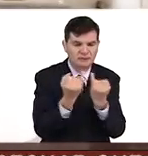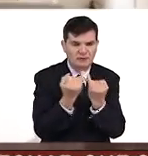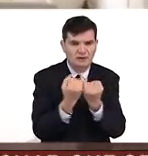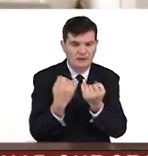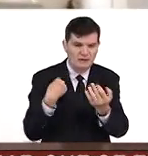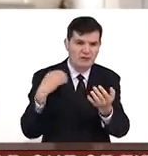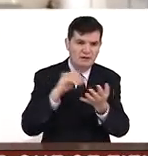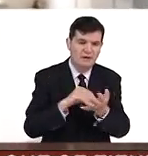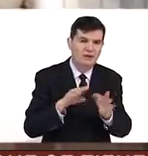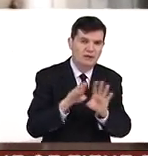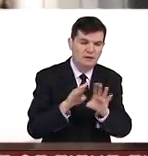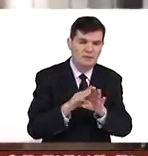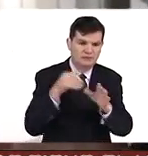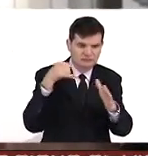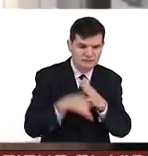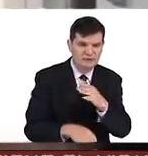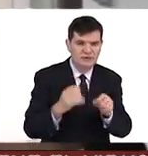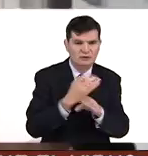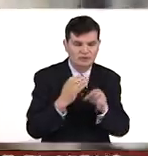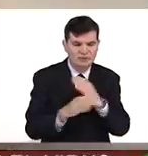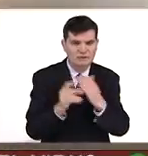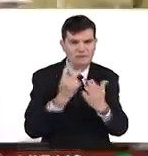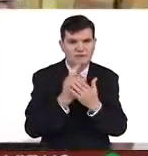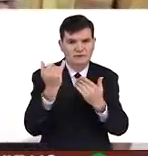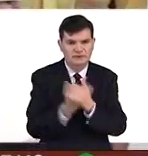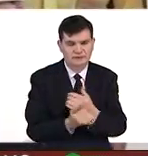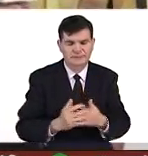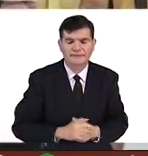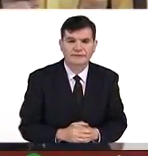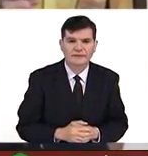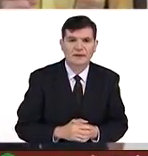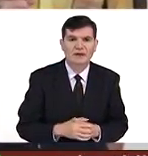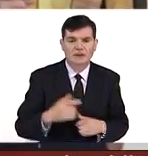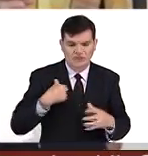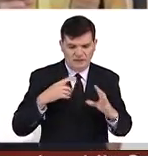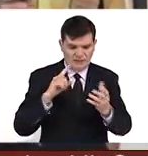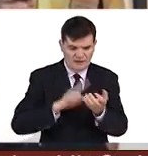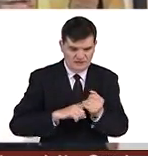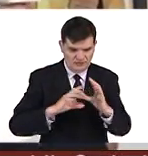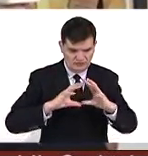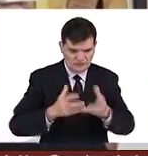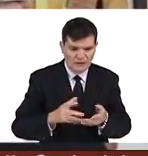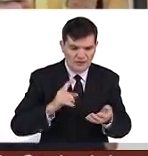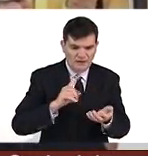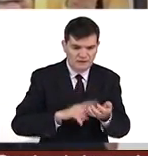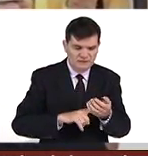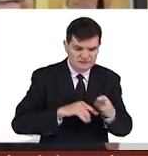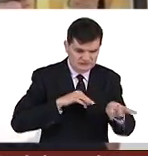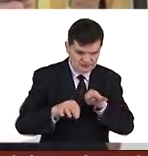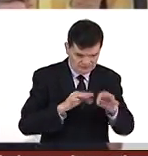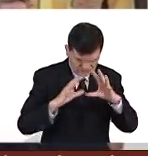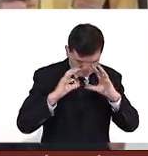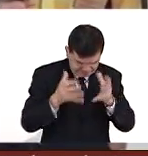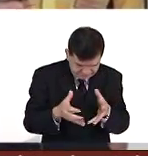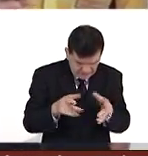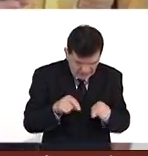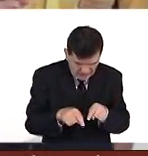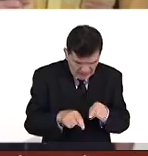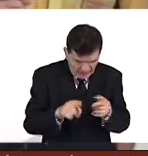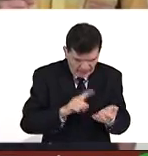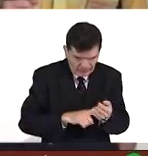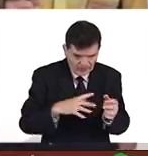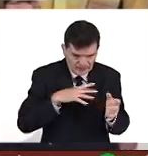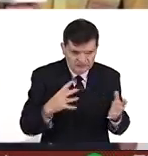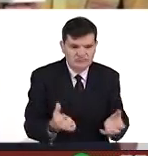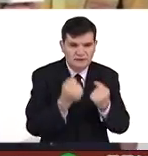llevado a adentrarse en diferentes proyectos. Casi toda mi obra trata de una rescata